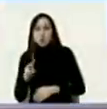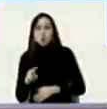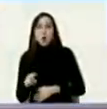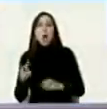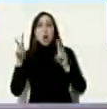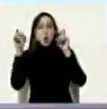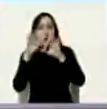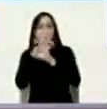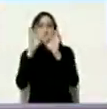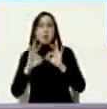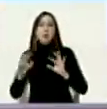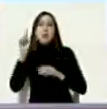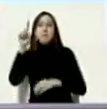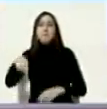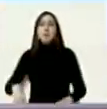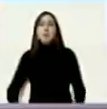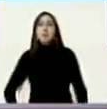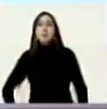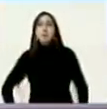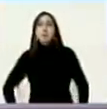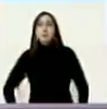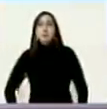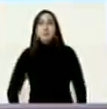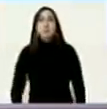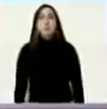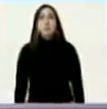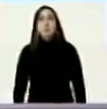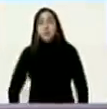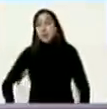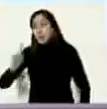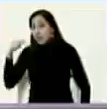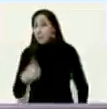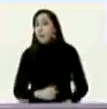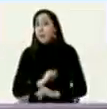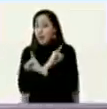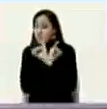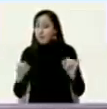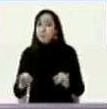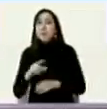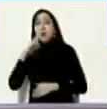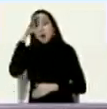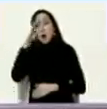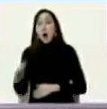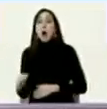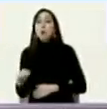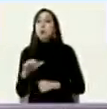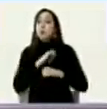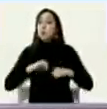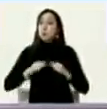componentes para dividir la fuerza armada nacional bolivariana